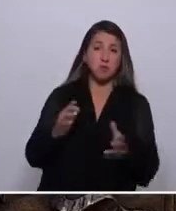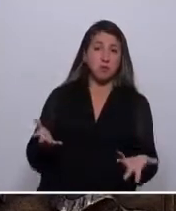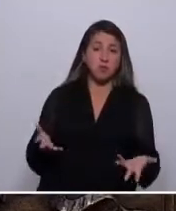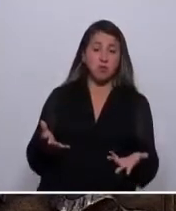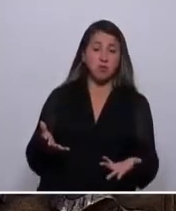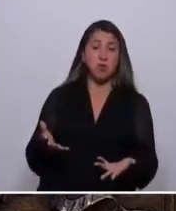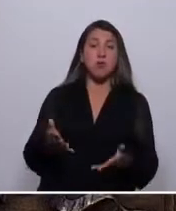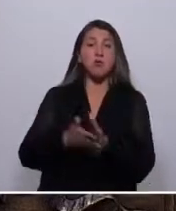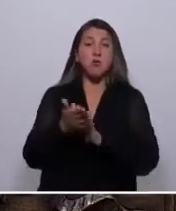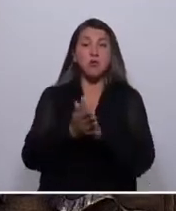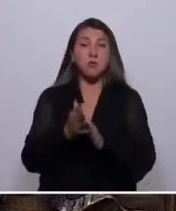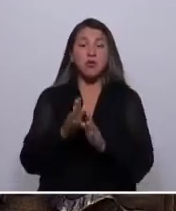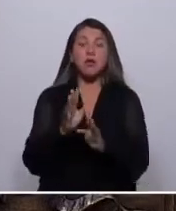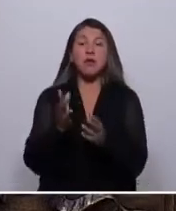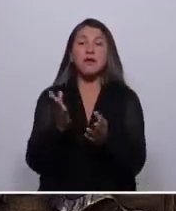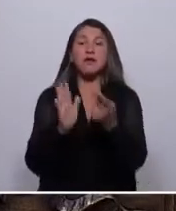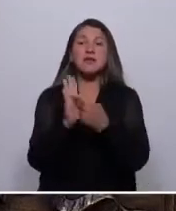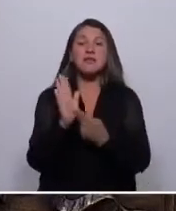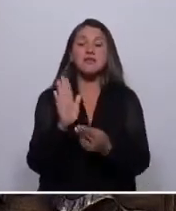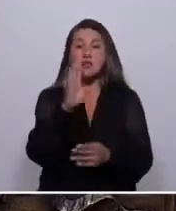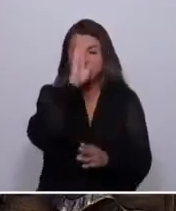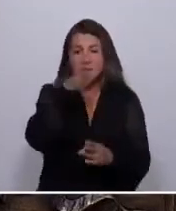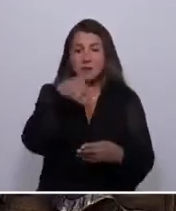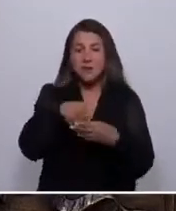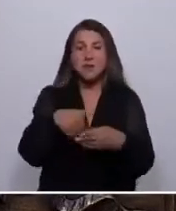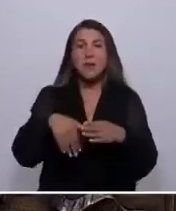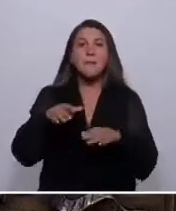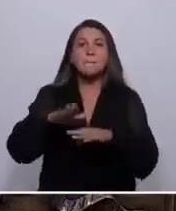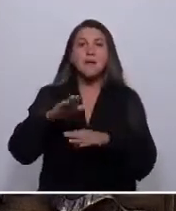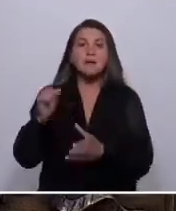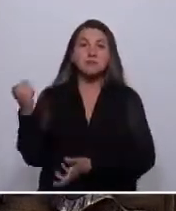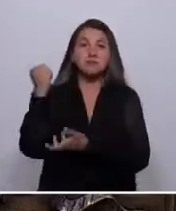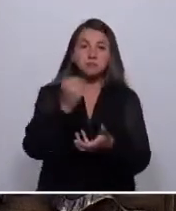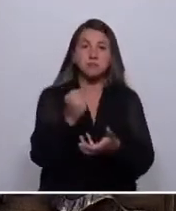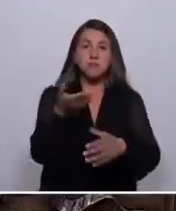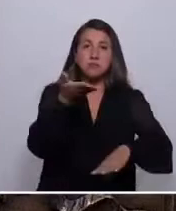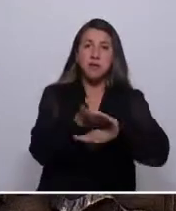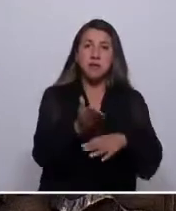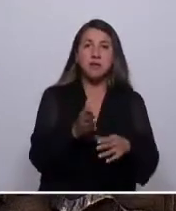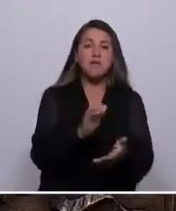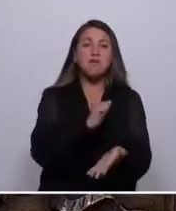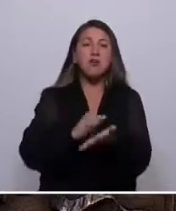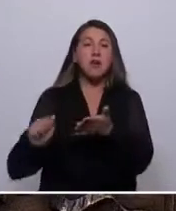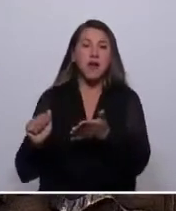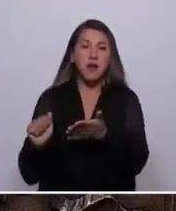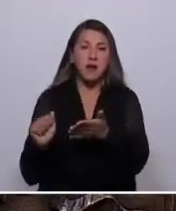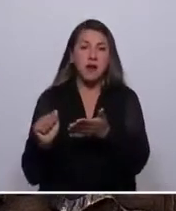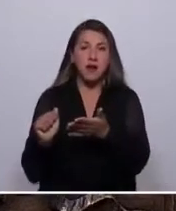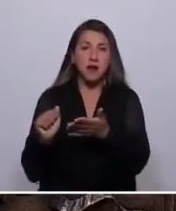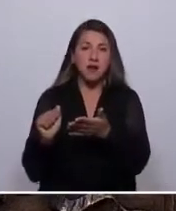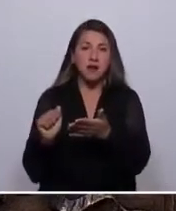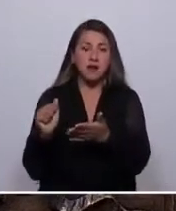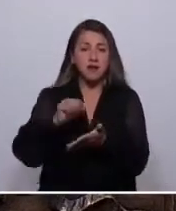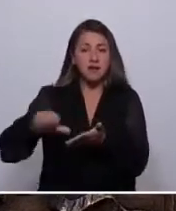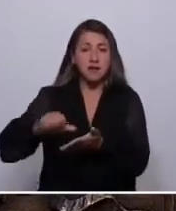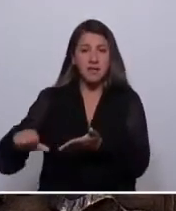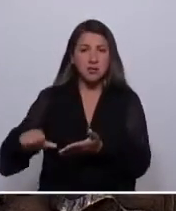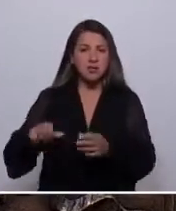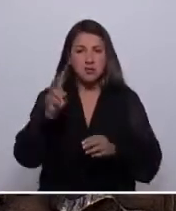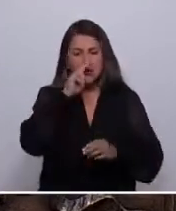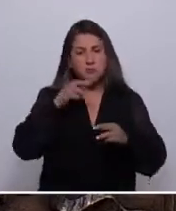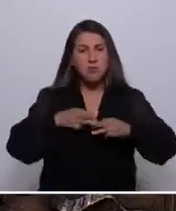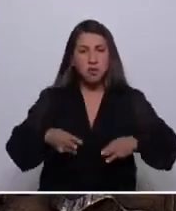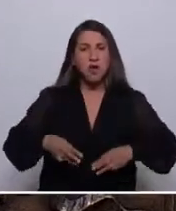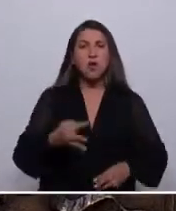Plebiscitos dirimentes, más asignaciones, o exigir un indulto que no tan sólo es ilegal, sino que inmoral. ¿Cuántas personas han